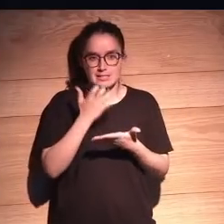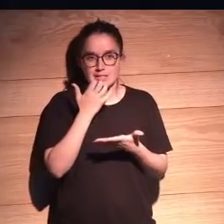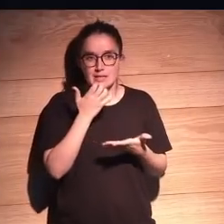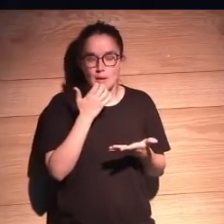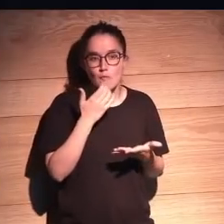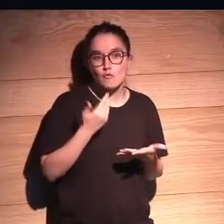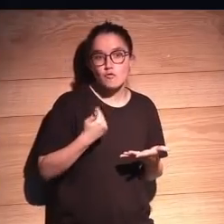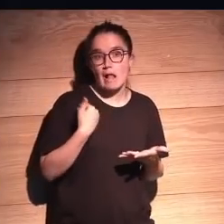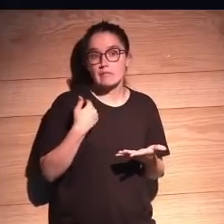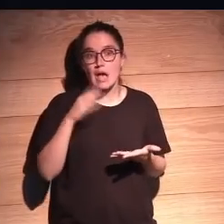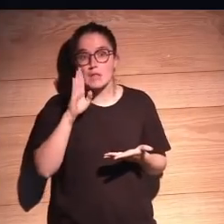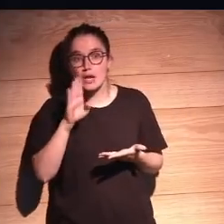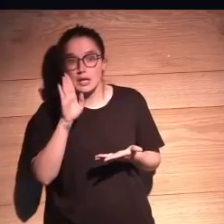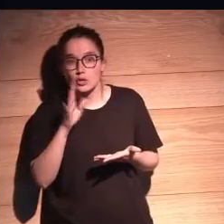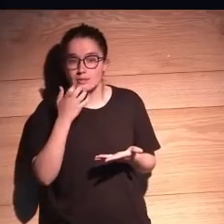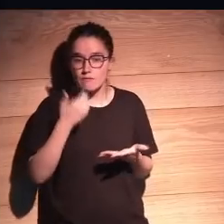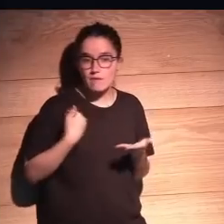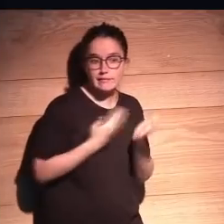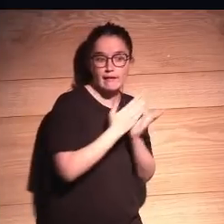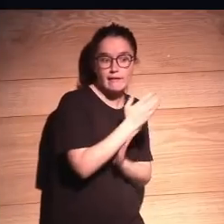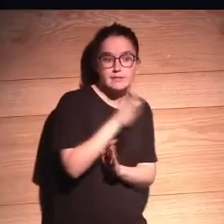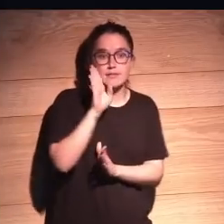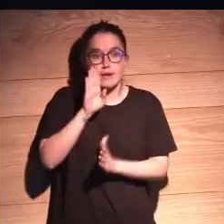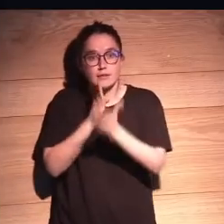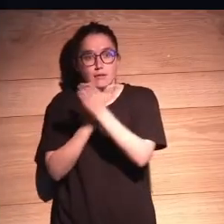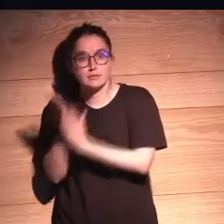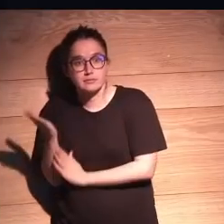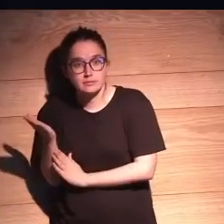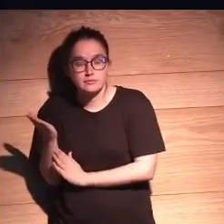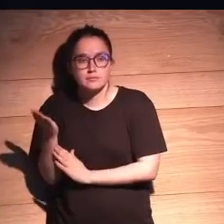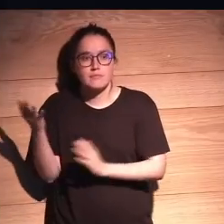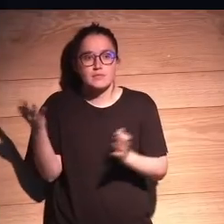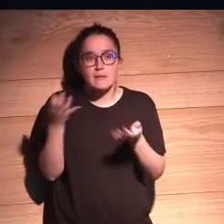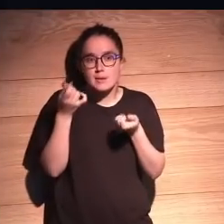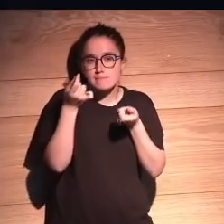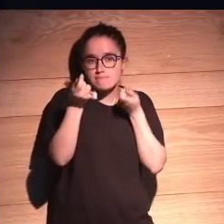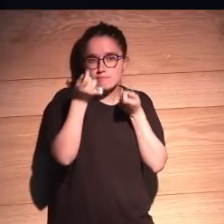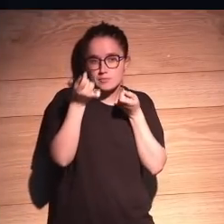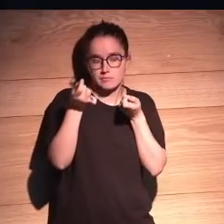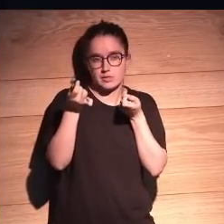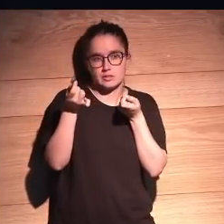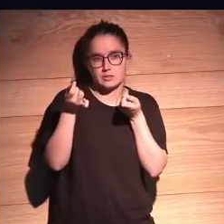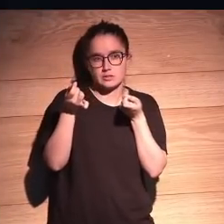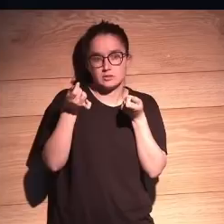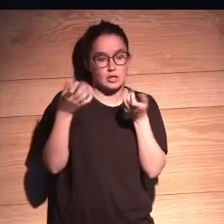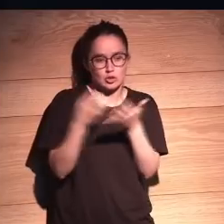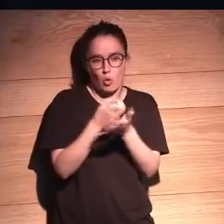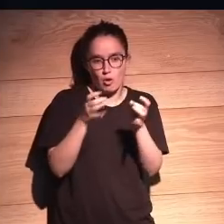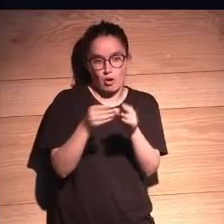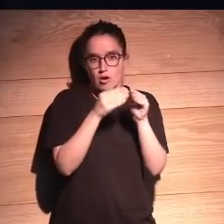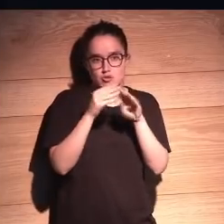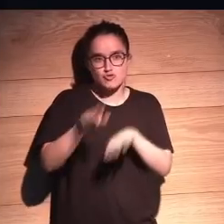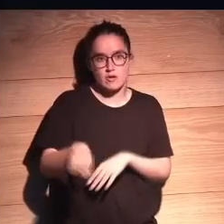falta si es un delito si es una falta hay que hacer esto si es un delito es otra cosa hay que afilar hay que bajar no es igual todo ¿no?